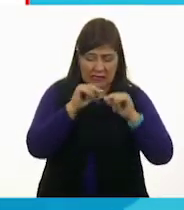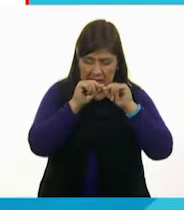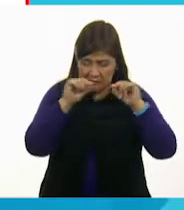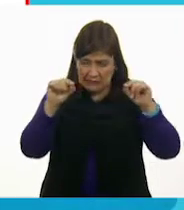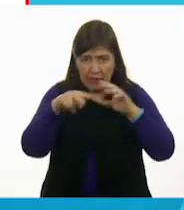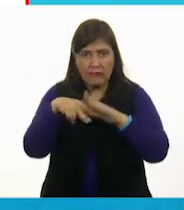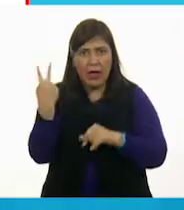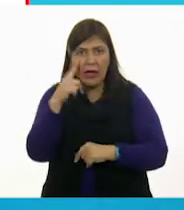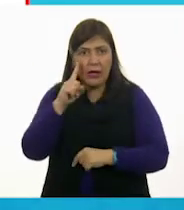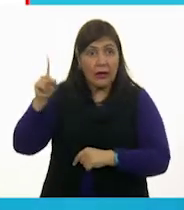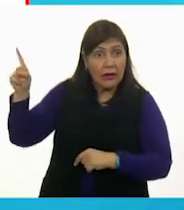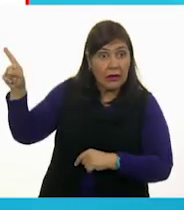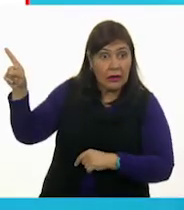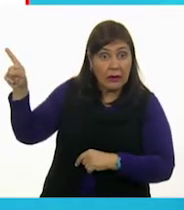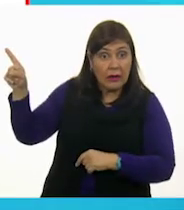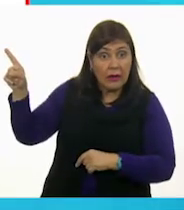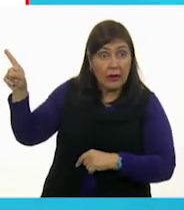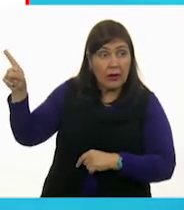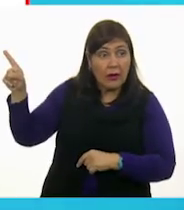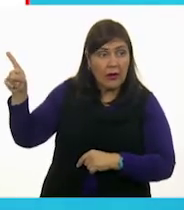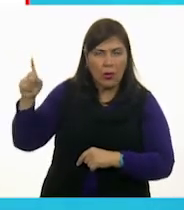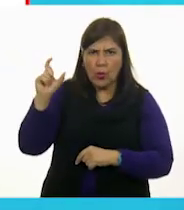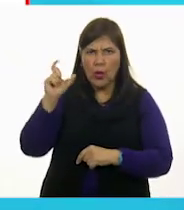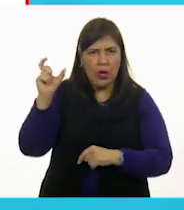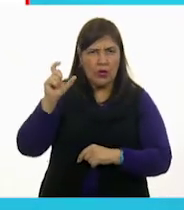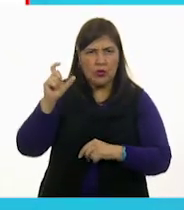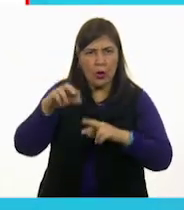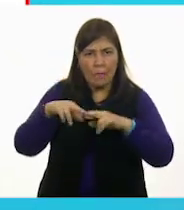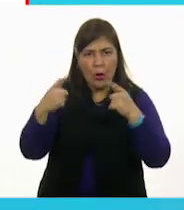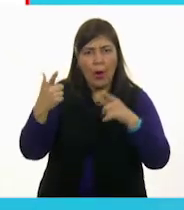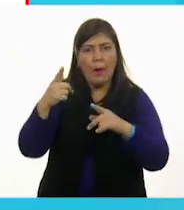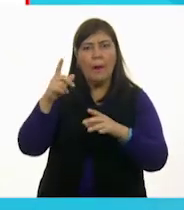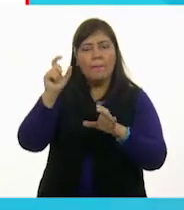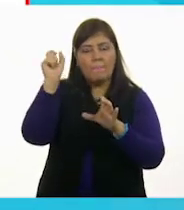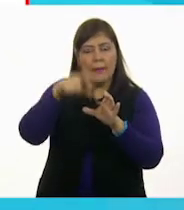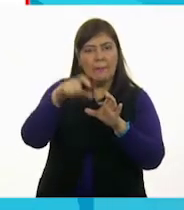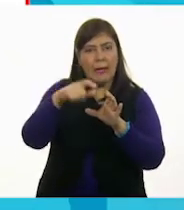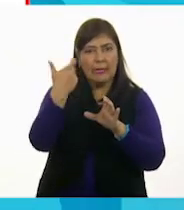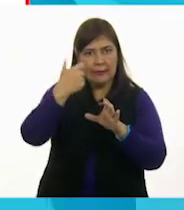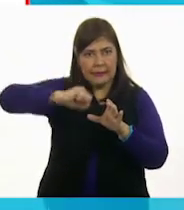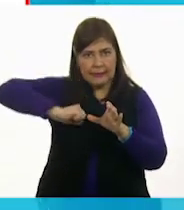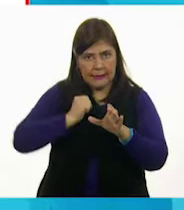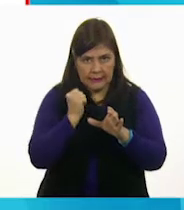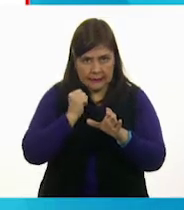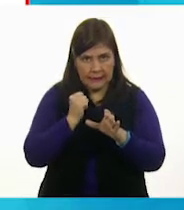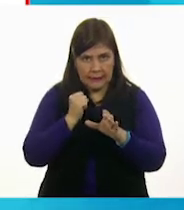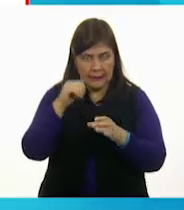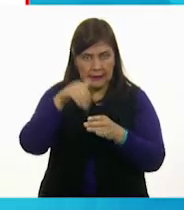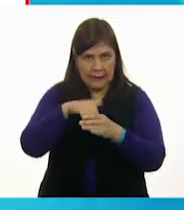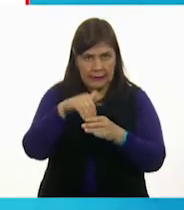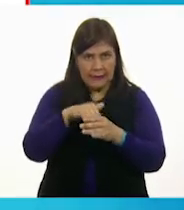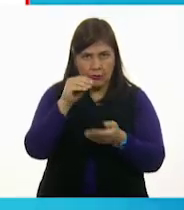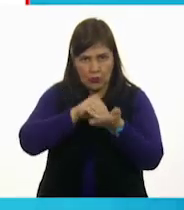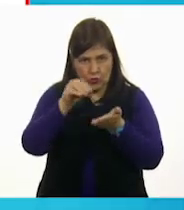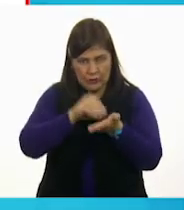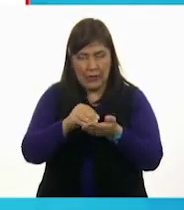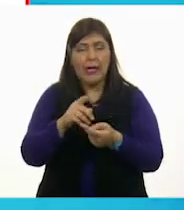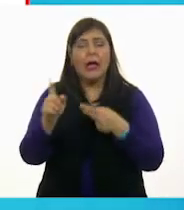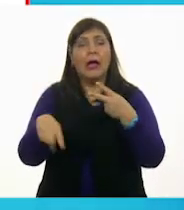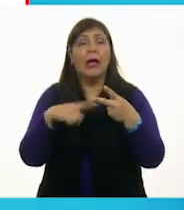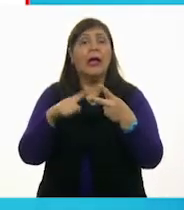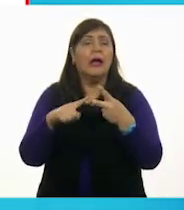A ver. Cuando se rompió mi cochinito. Ok. Bien. O alcancía. O alcancía, podría ser. Me